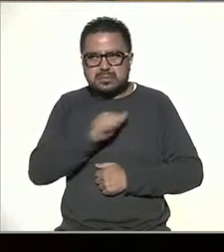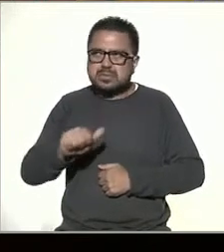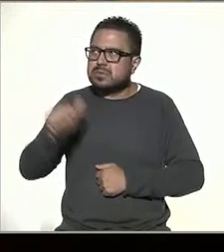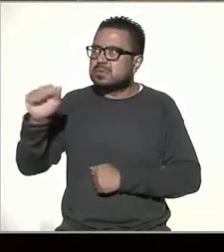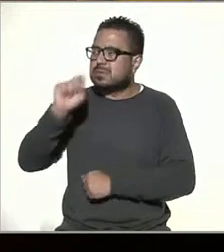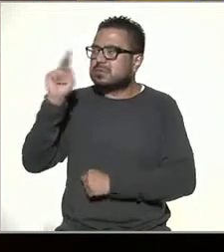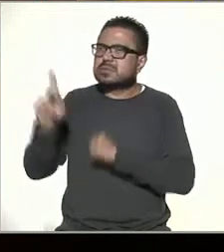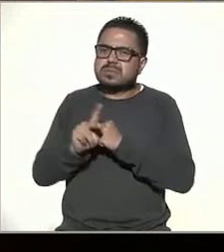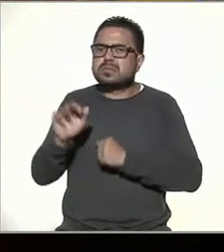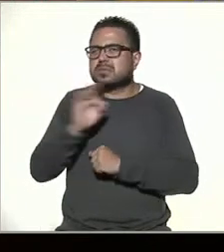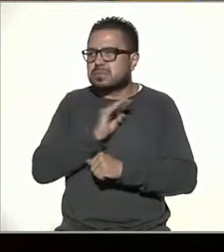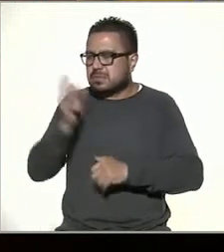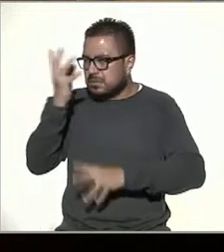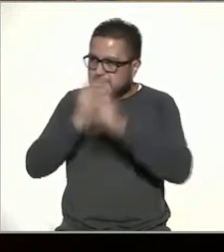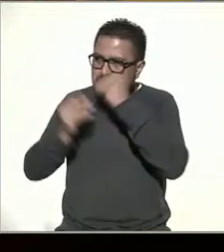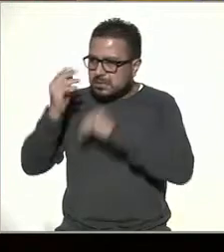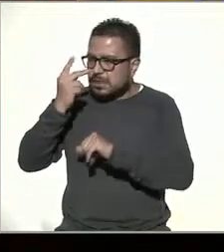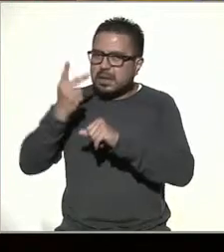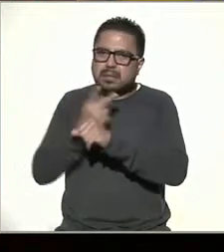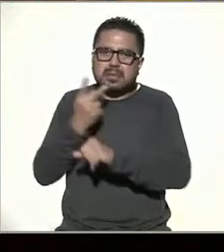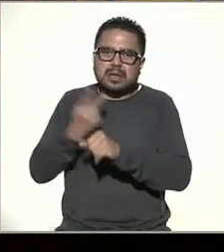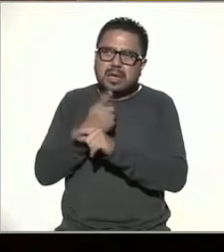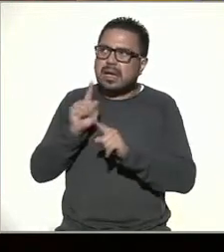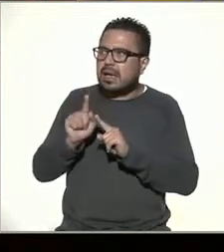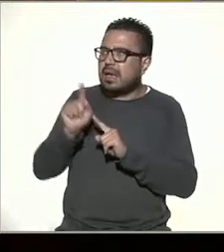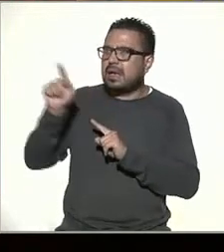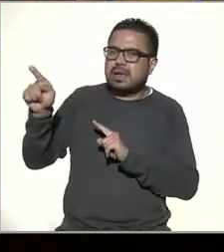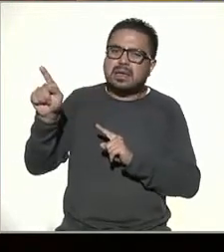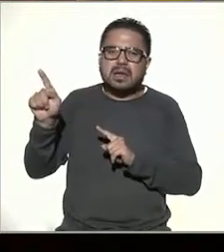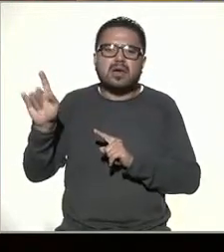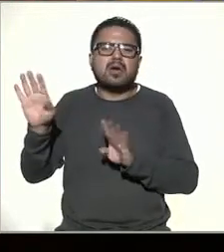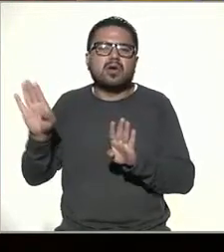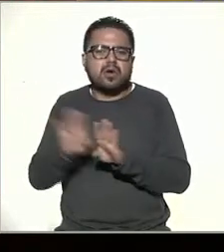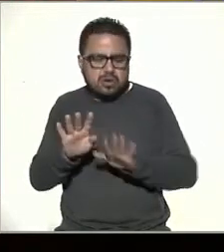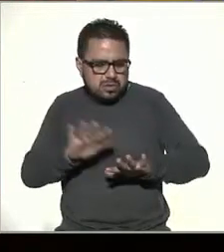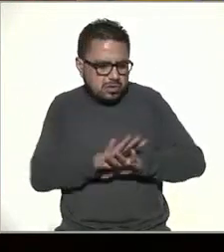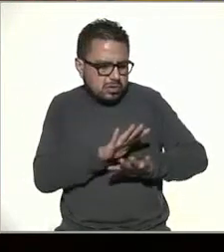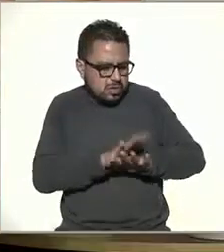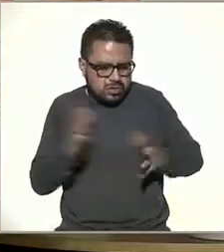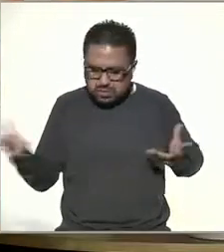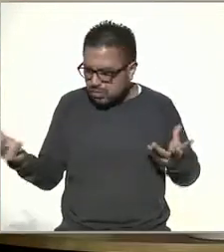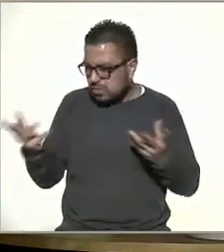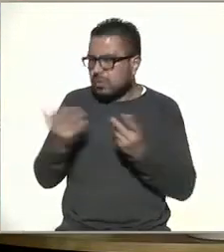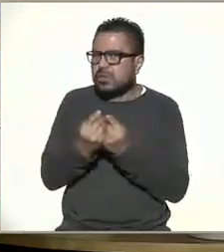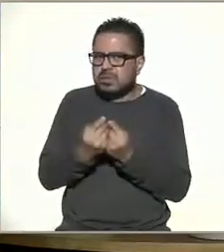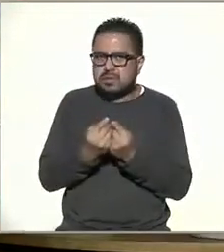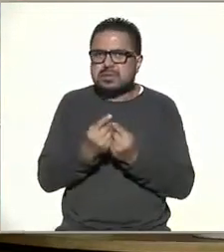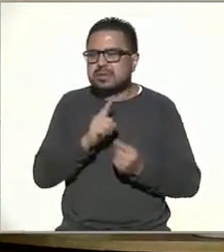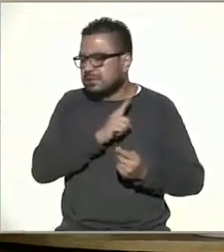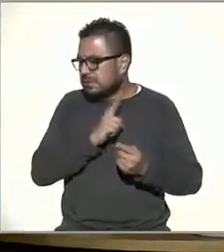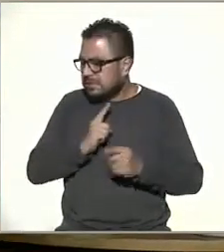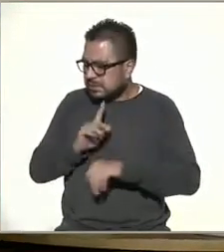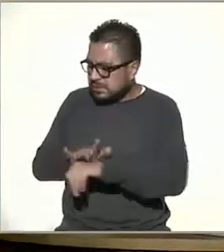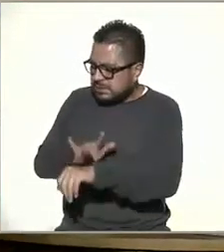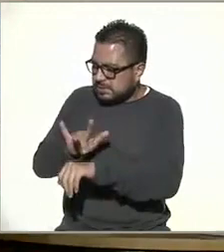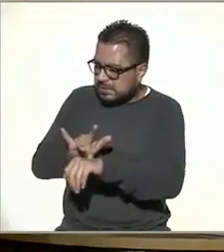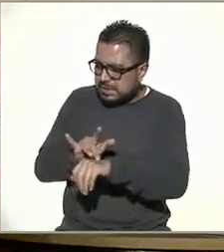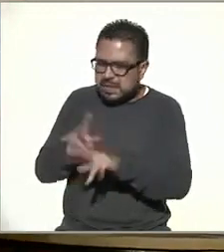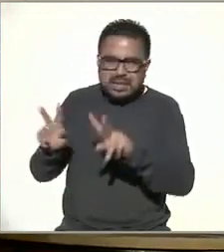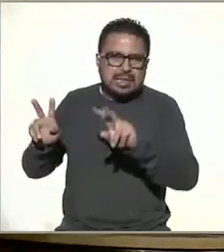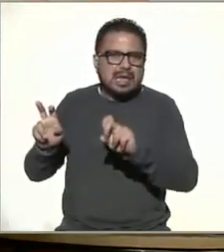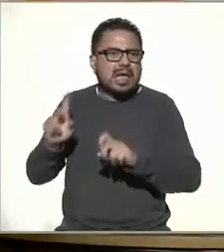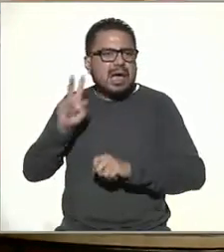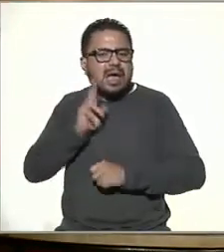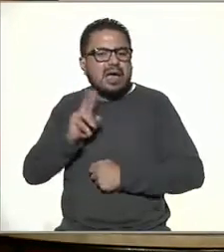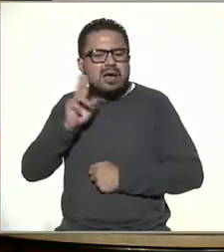países podemos aprender de lo que está pasando allá es como tenemos que evolucionar en conjunto entonces tenemos que entrar en detalle para ver qué